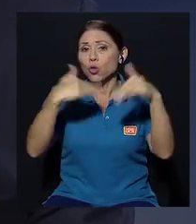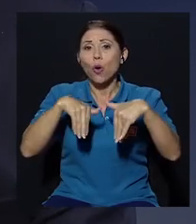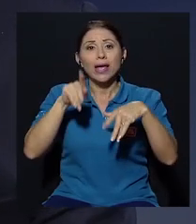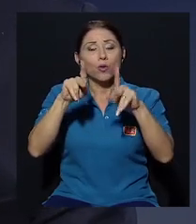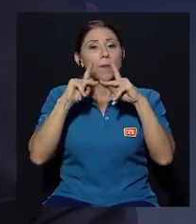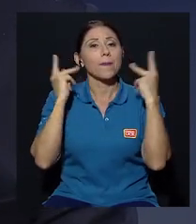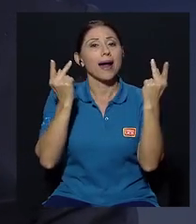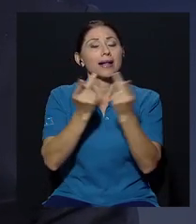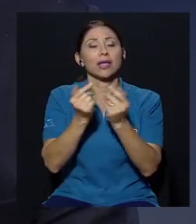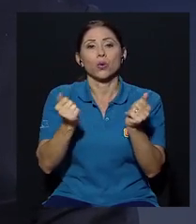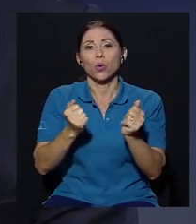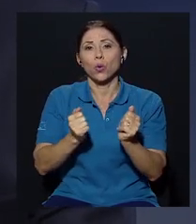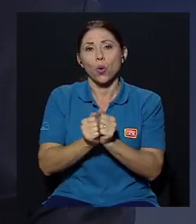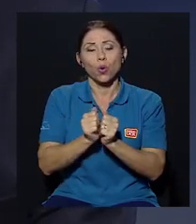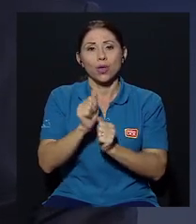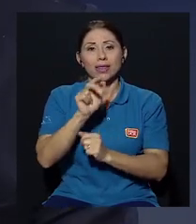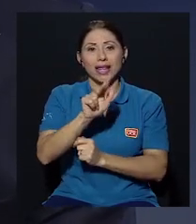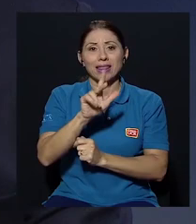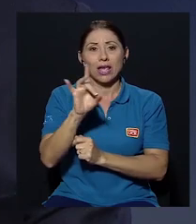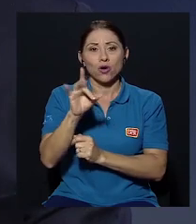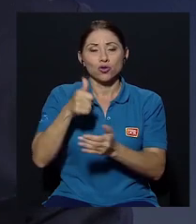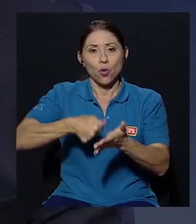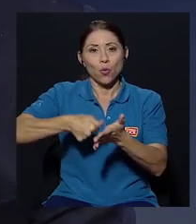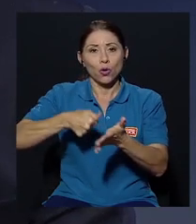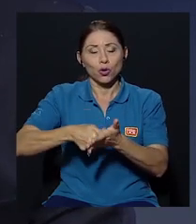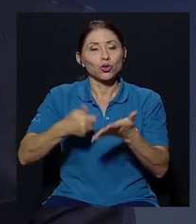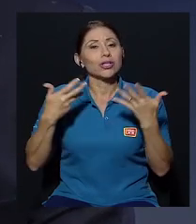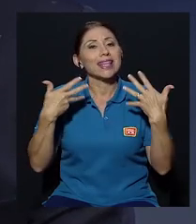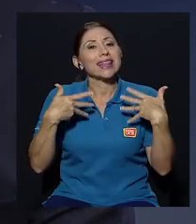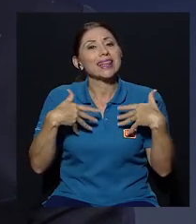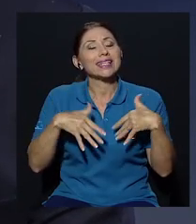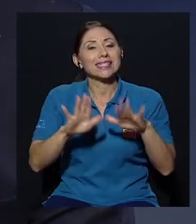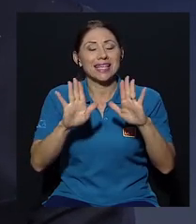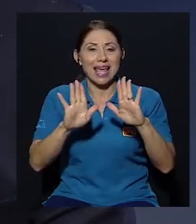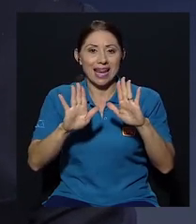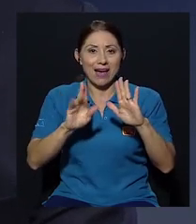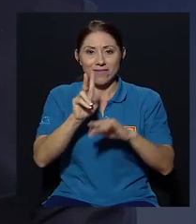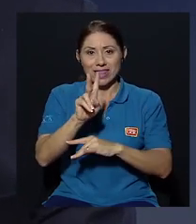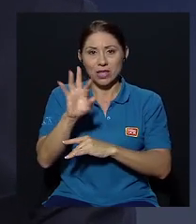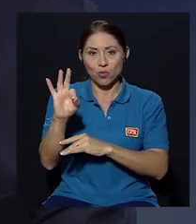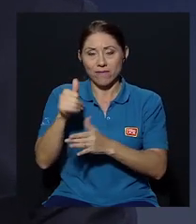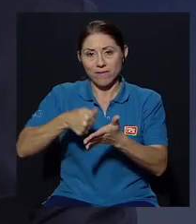un partido que tenga 38 votos, ni siquiera 29 que es una mayoría simple